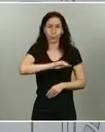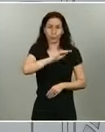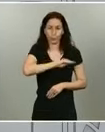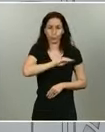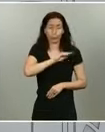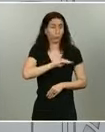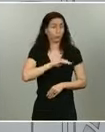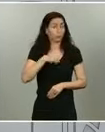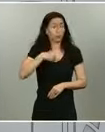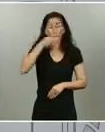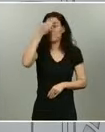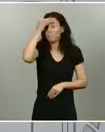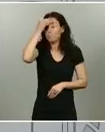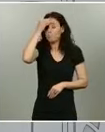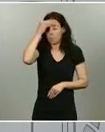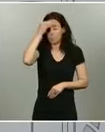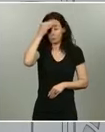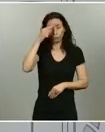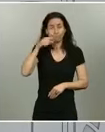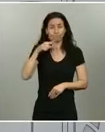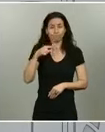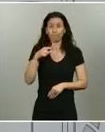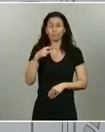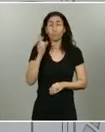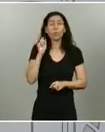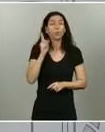pensar solamente en los que directamente